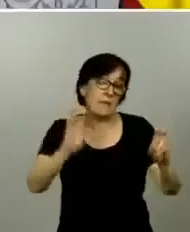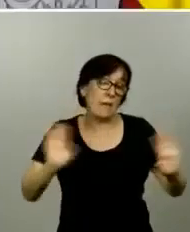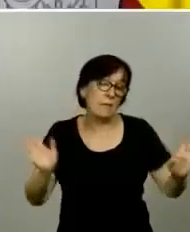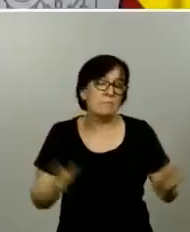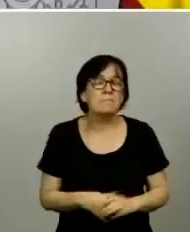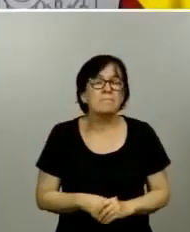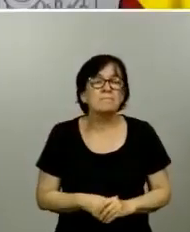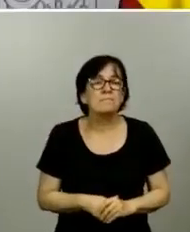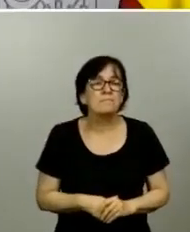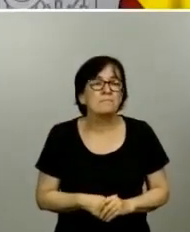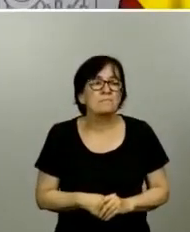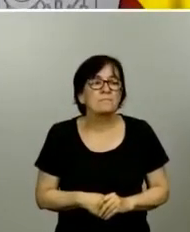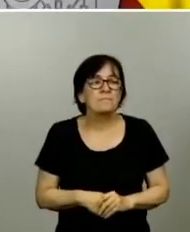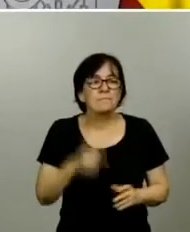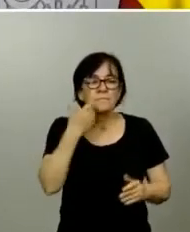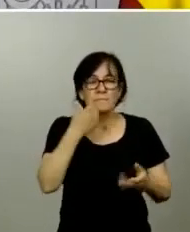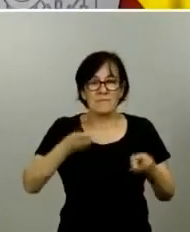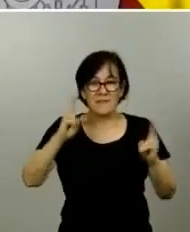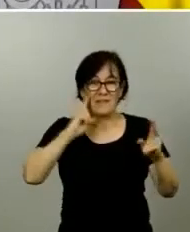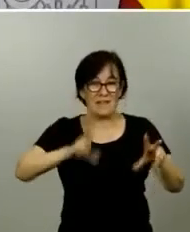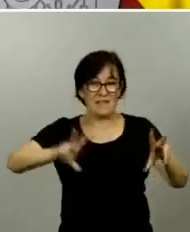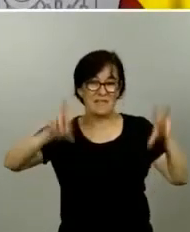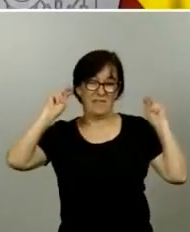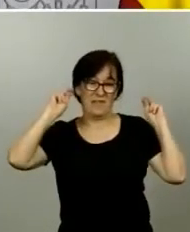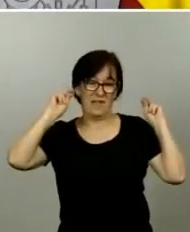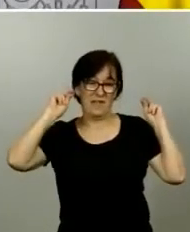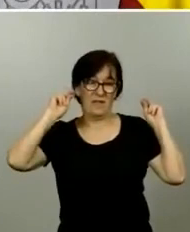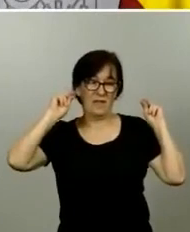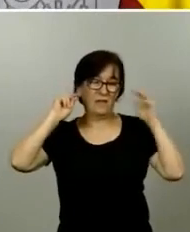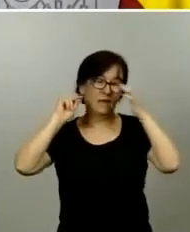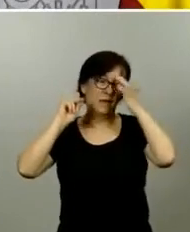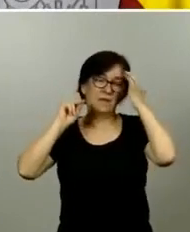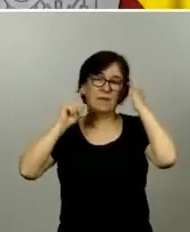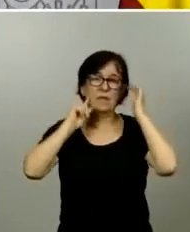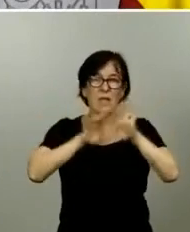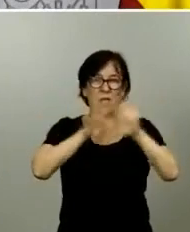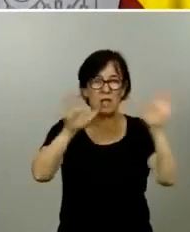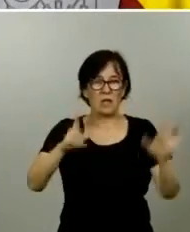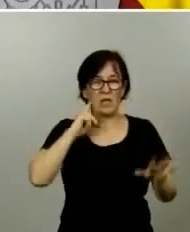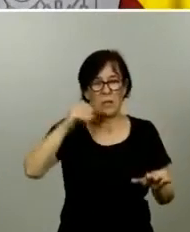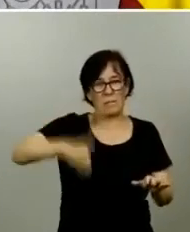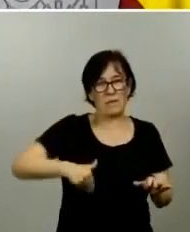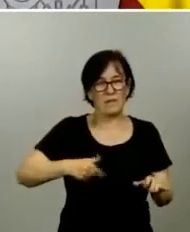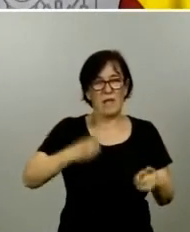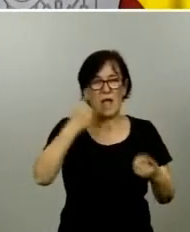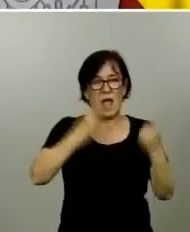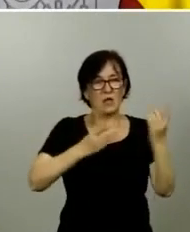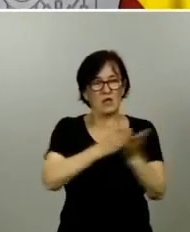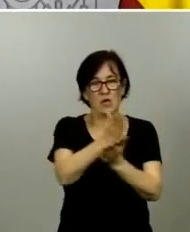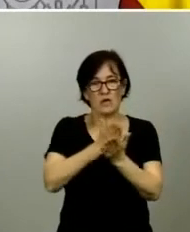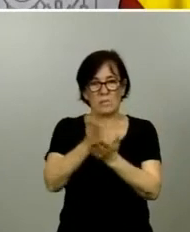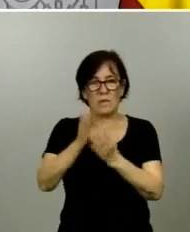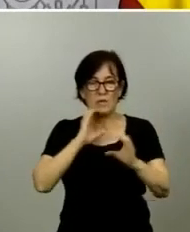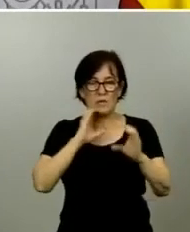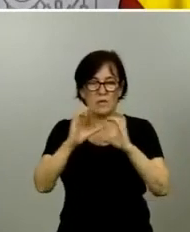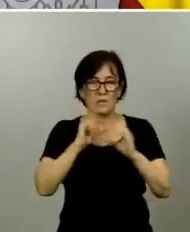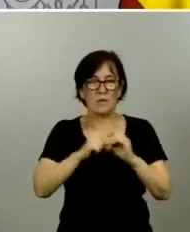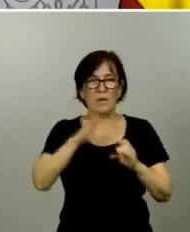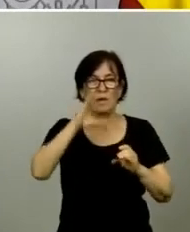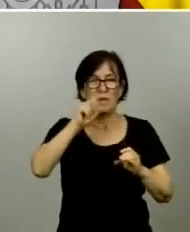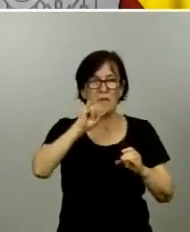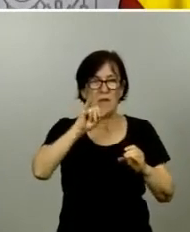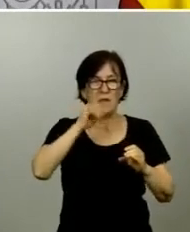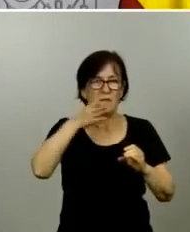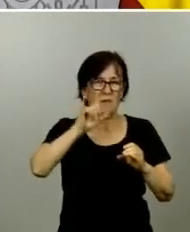si me permiten antes de finalizar una aclaración que nos piden algunos medios en concreto Cibio y otros más